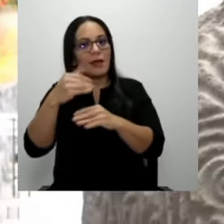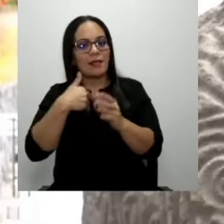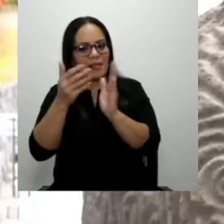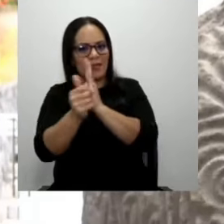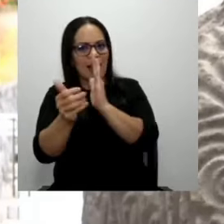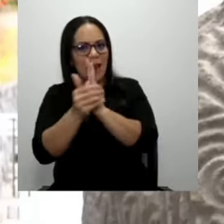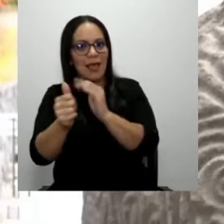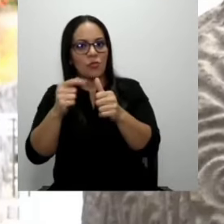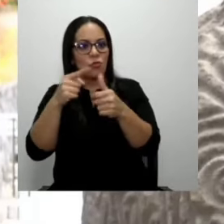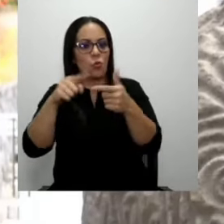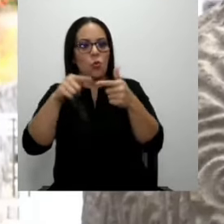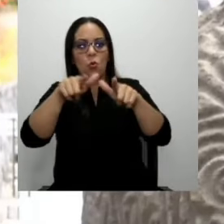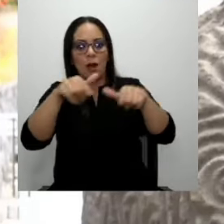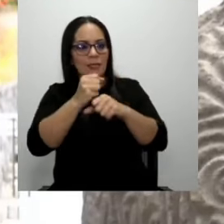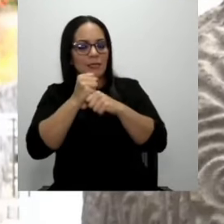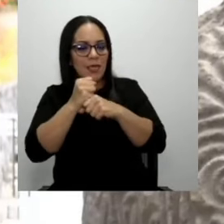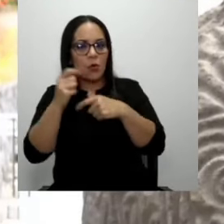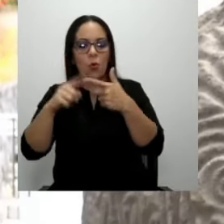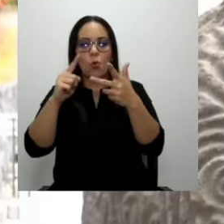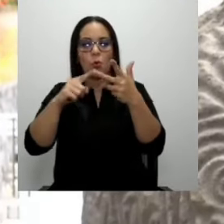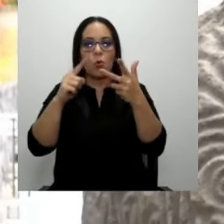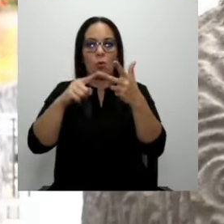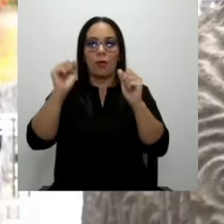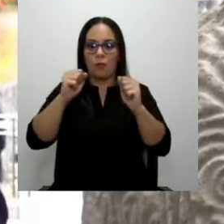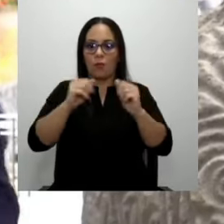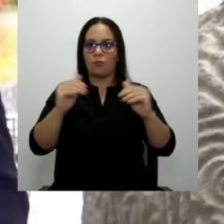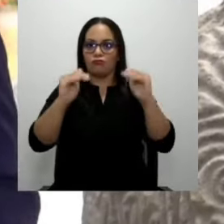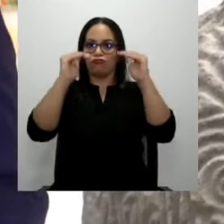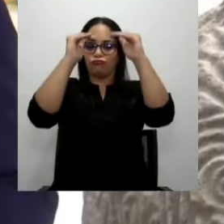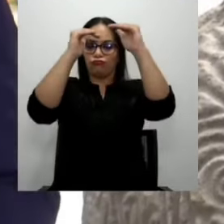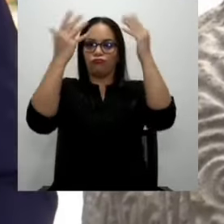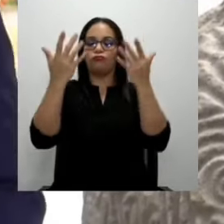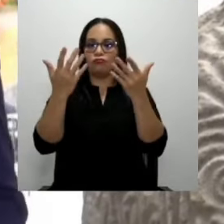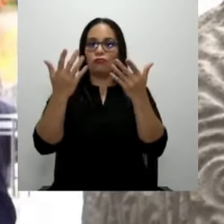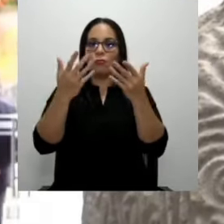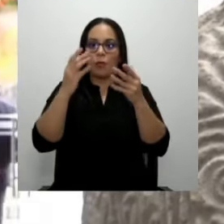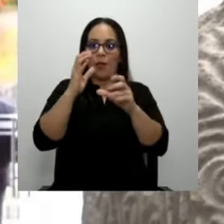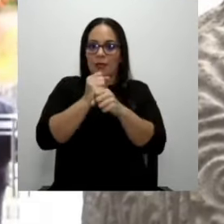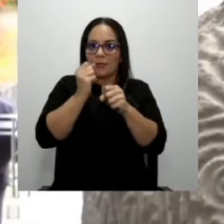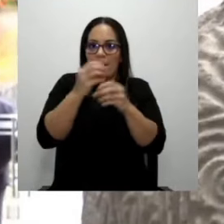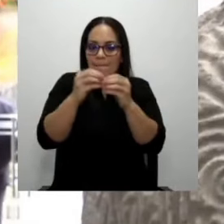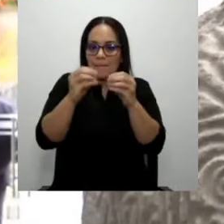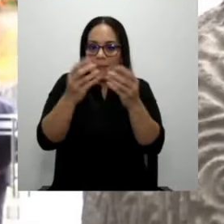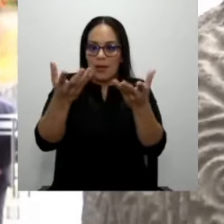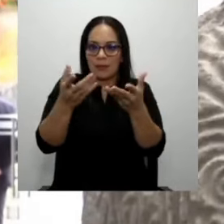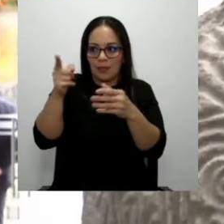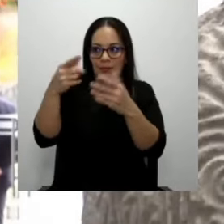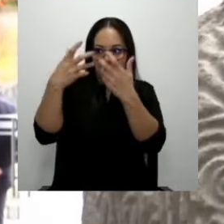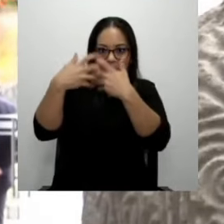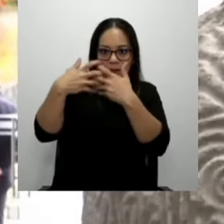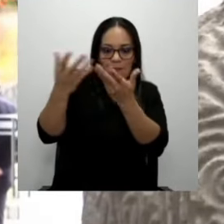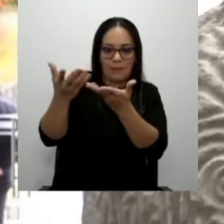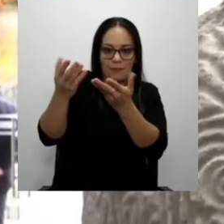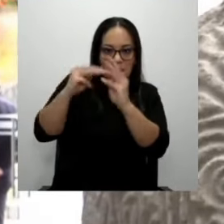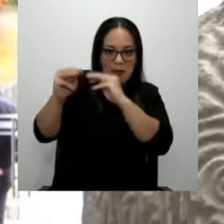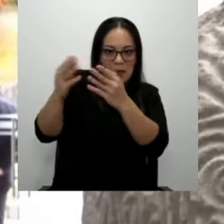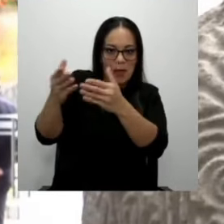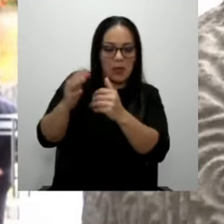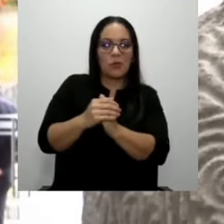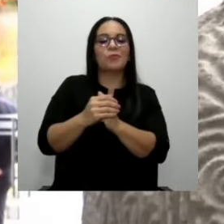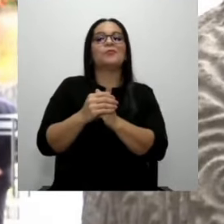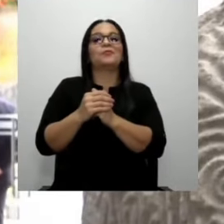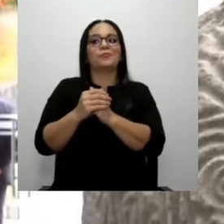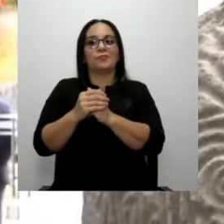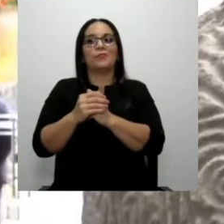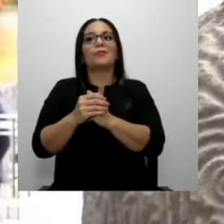necesarias para poder escalar más la participación en esta industria. Y segundo, pues por supuesto que sirva también como un evento,